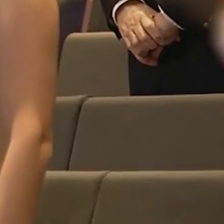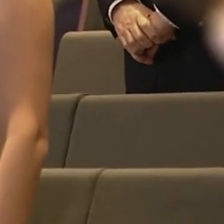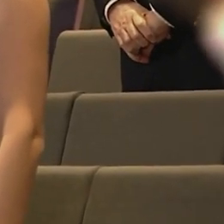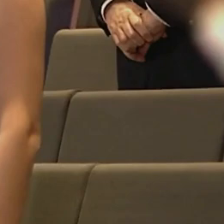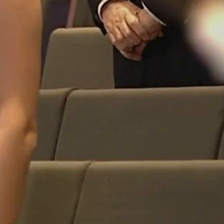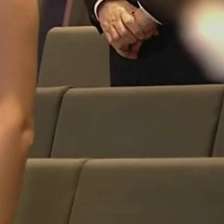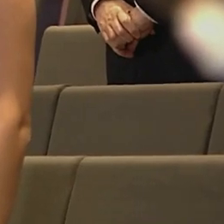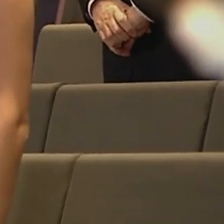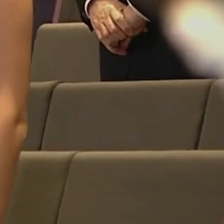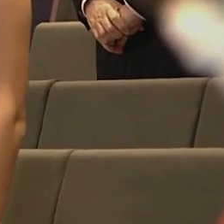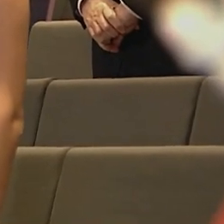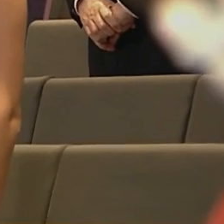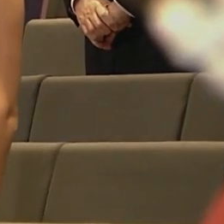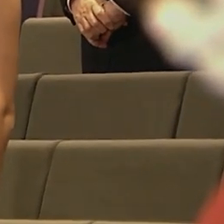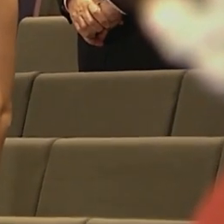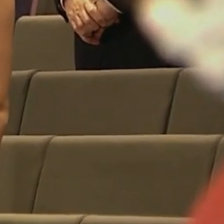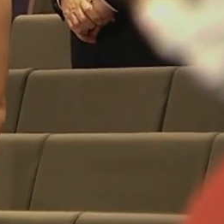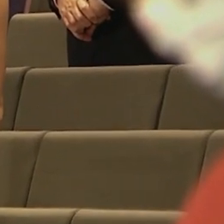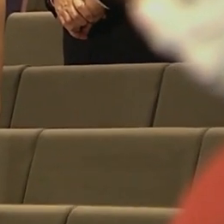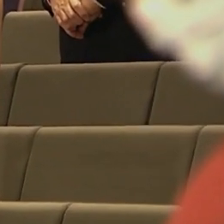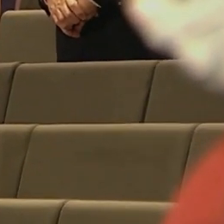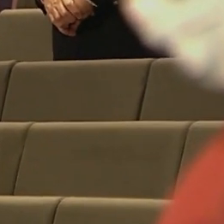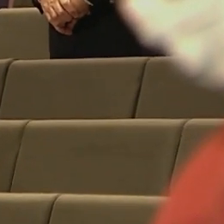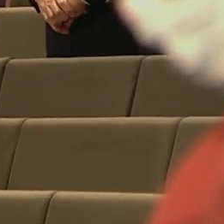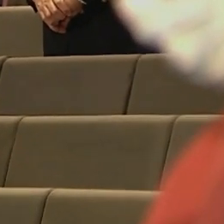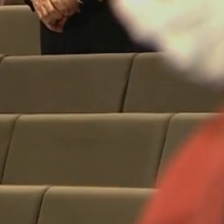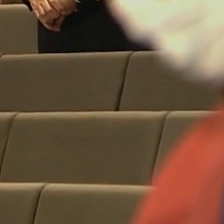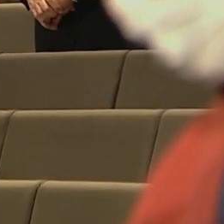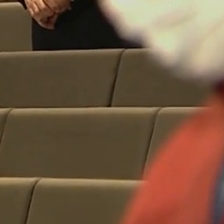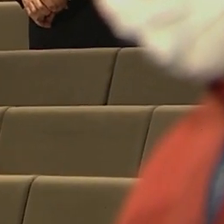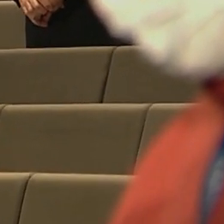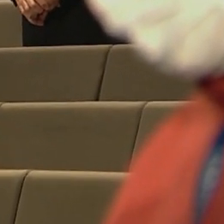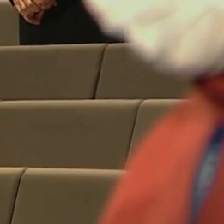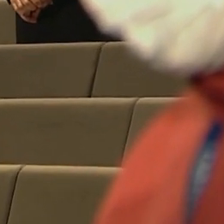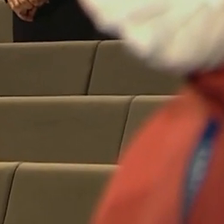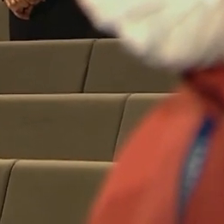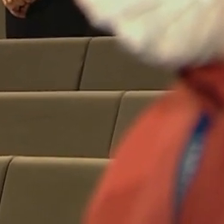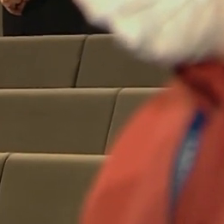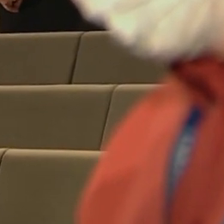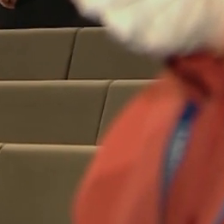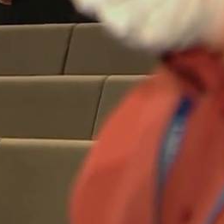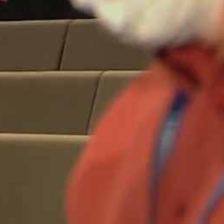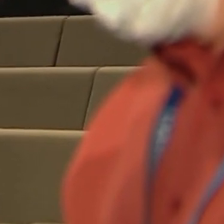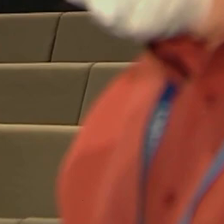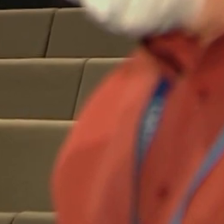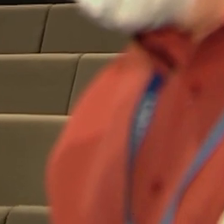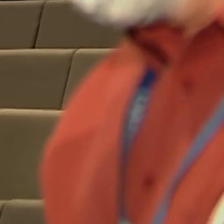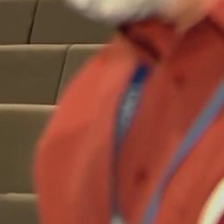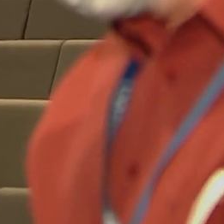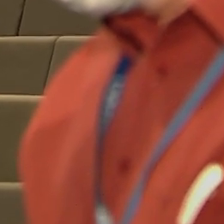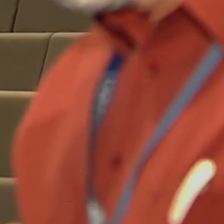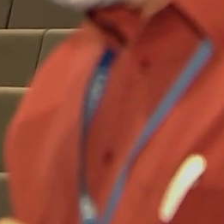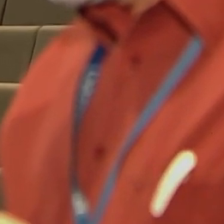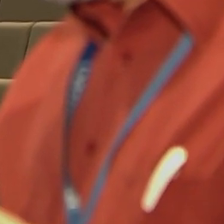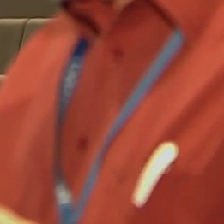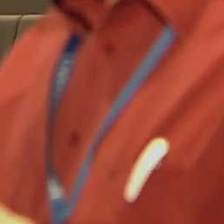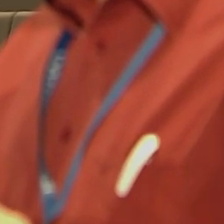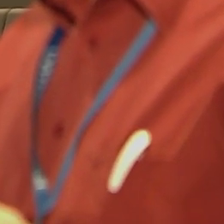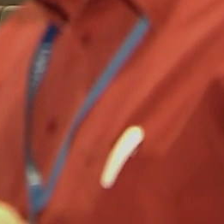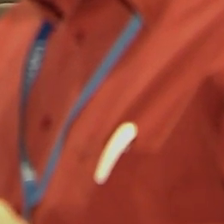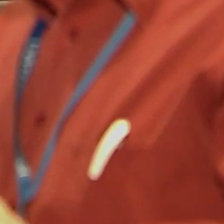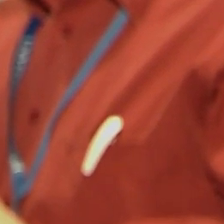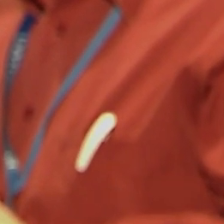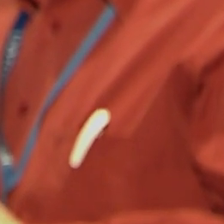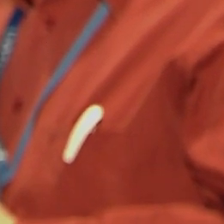hijos del pueblo activamos con fútil el fe porque son y